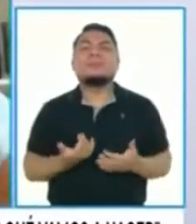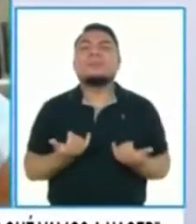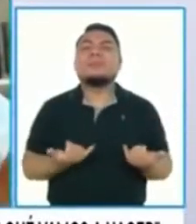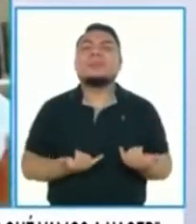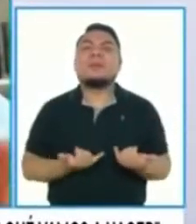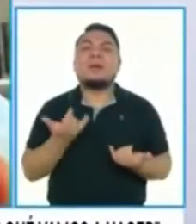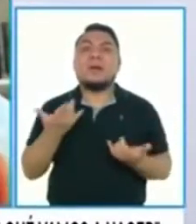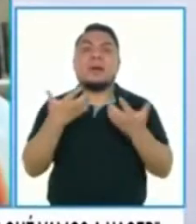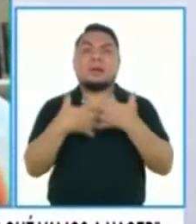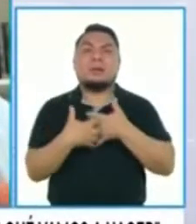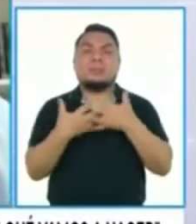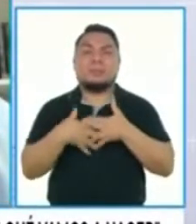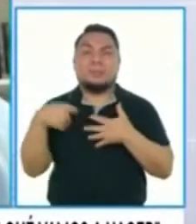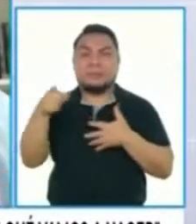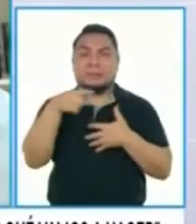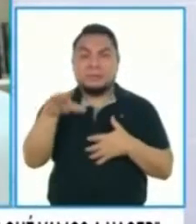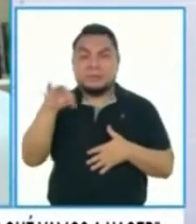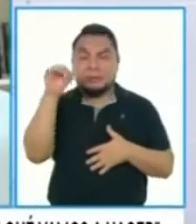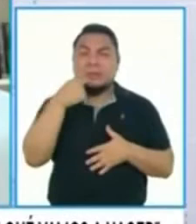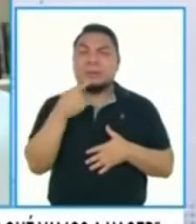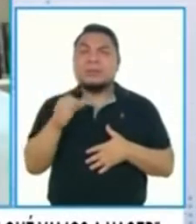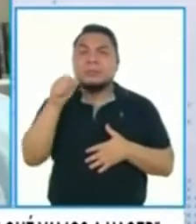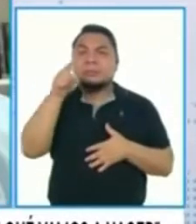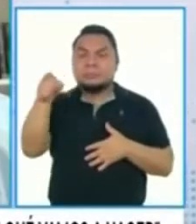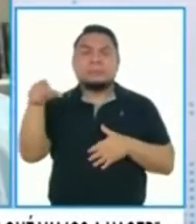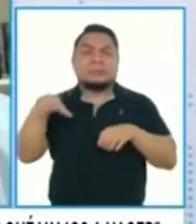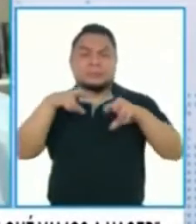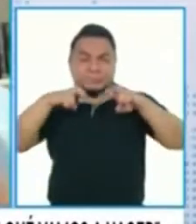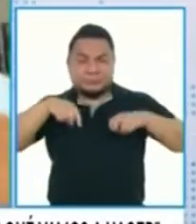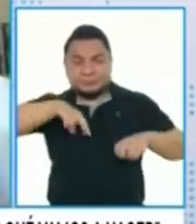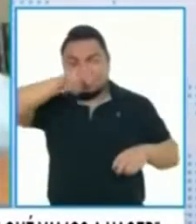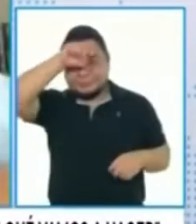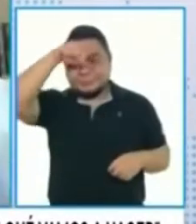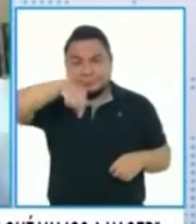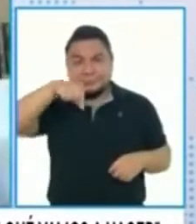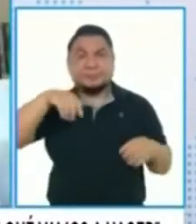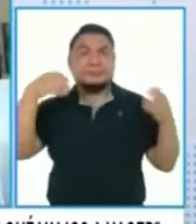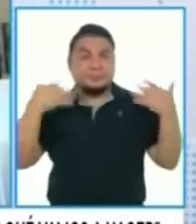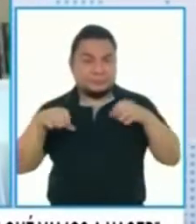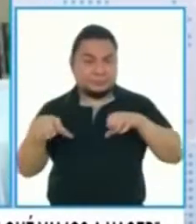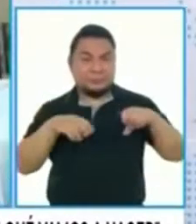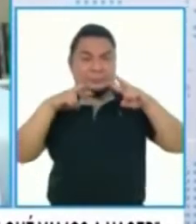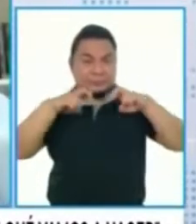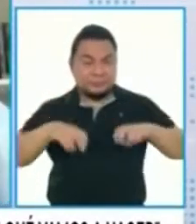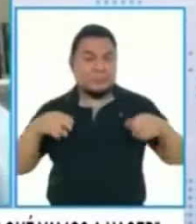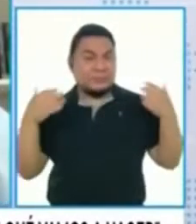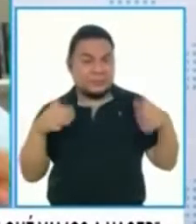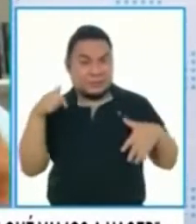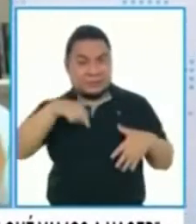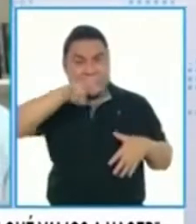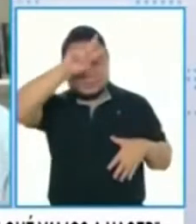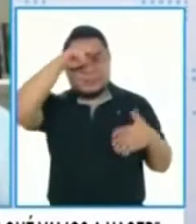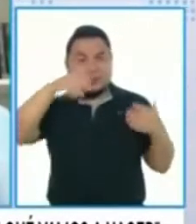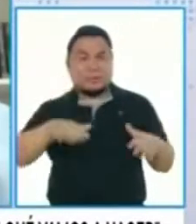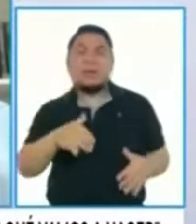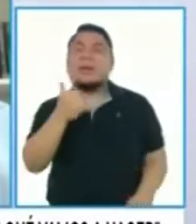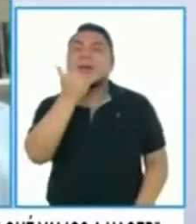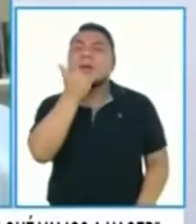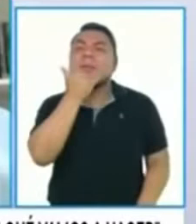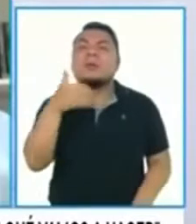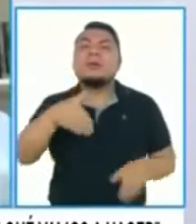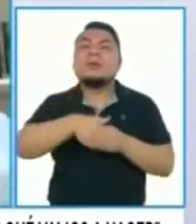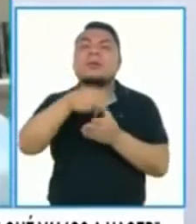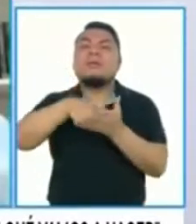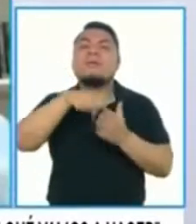empresas con las cuales se dijo hágase la investigación en Perú, ahora se están haciendo las investigaciones. ¿Qué pasó con el